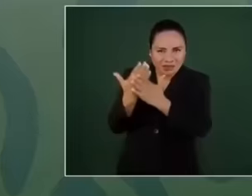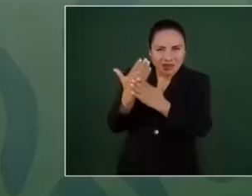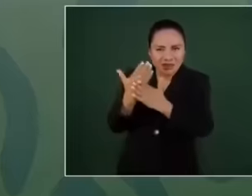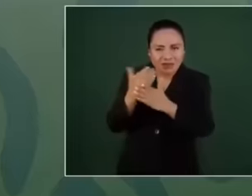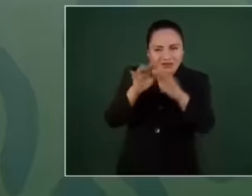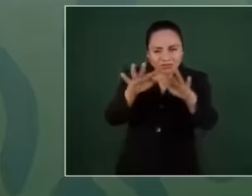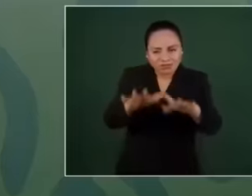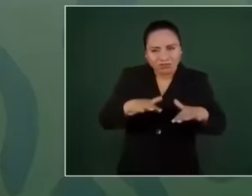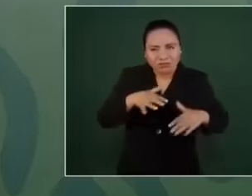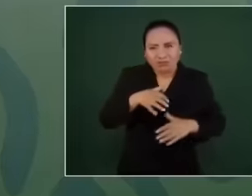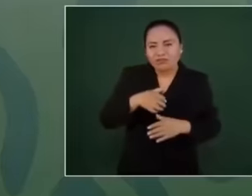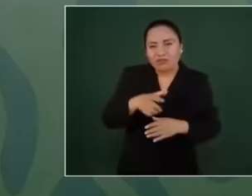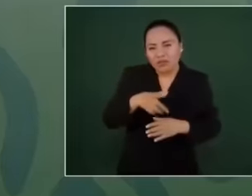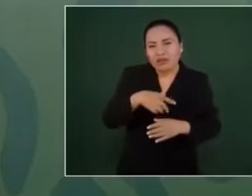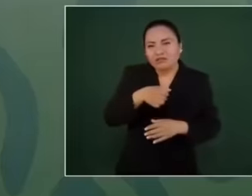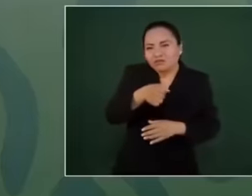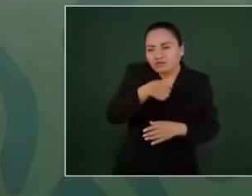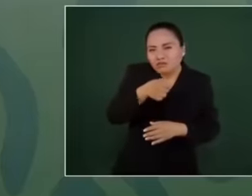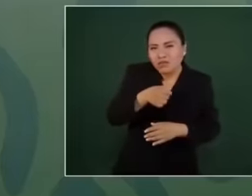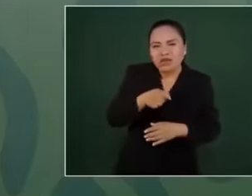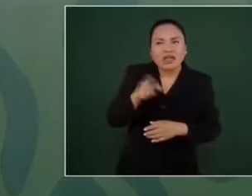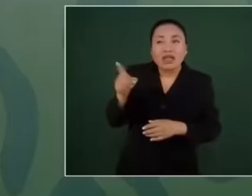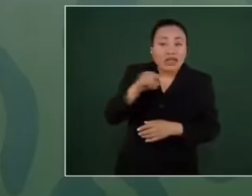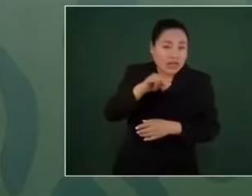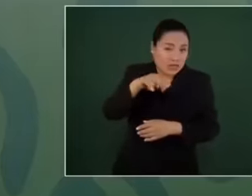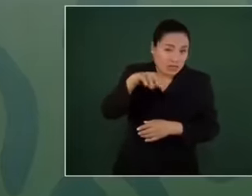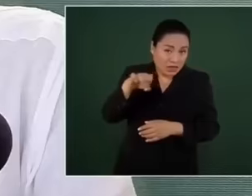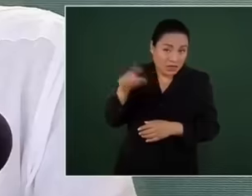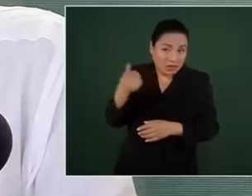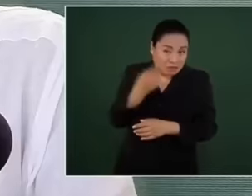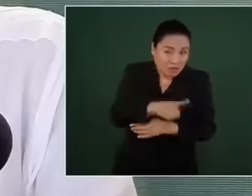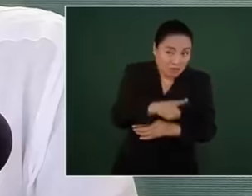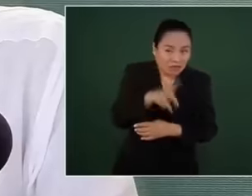INE, sino por voluntad propia.